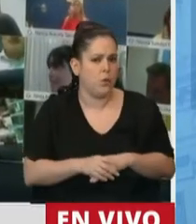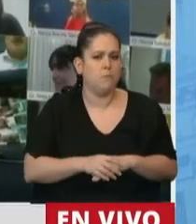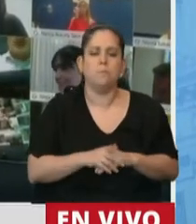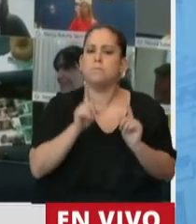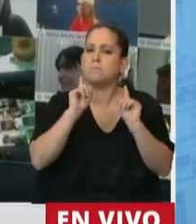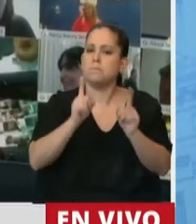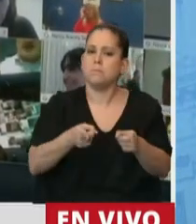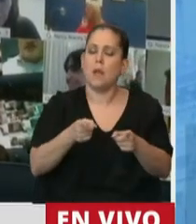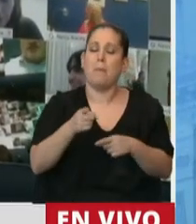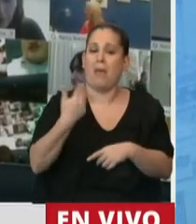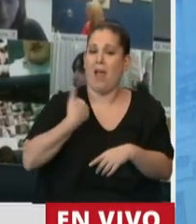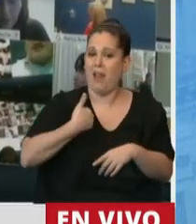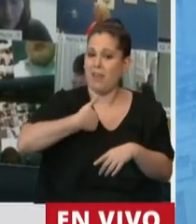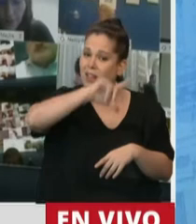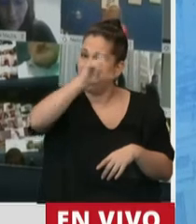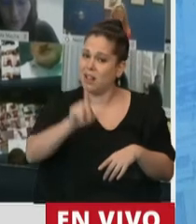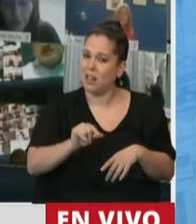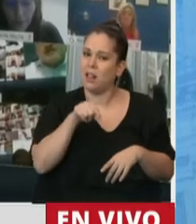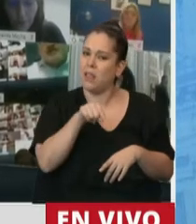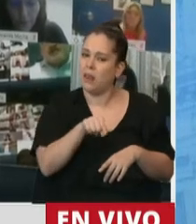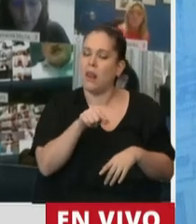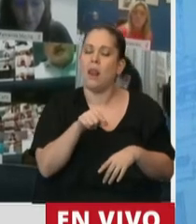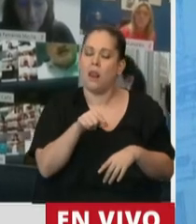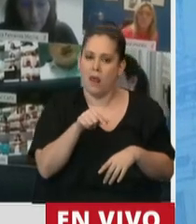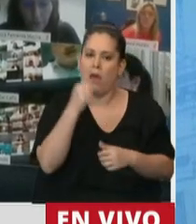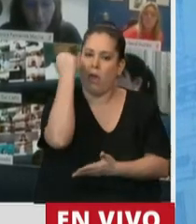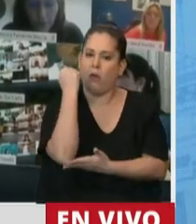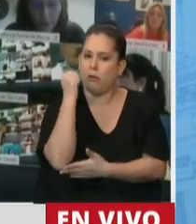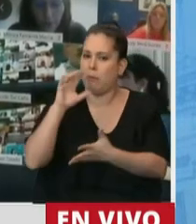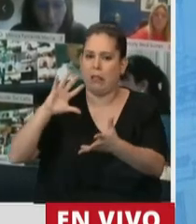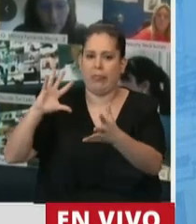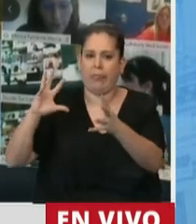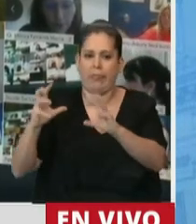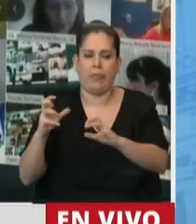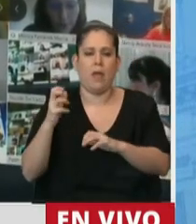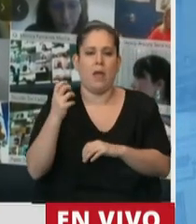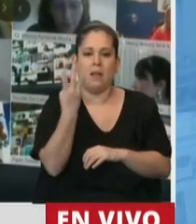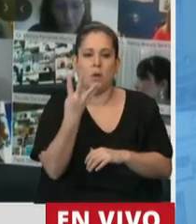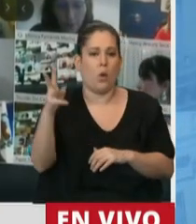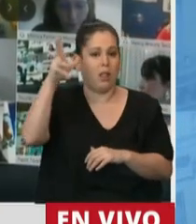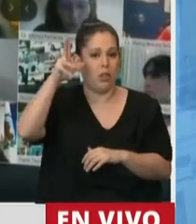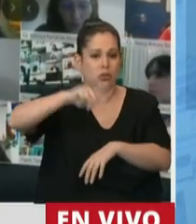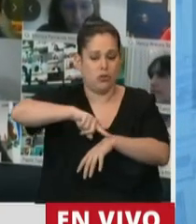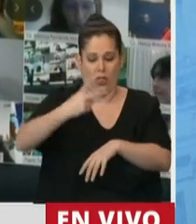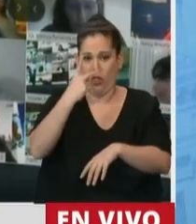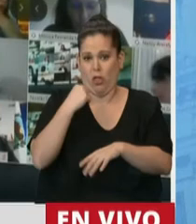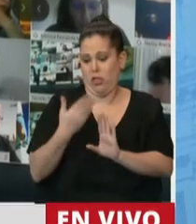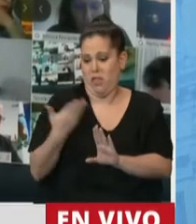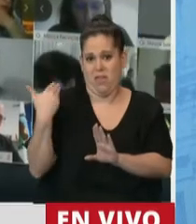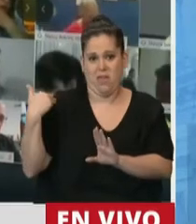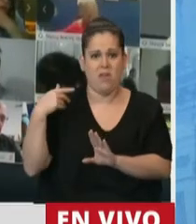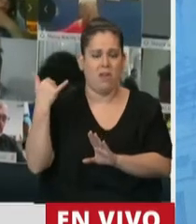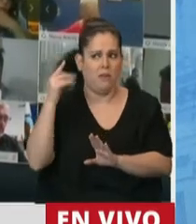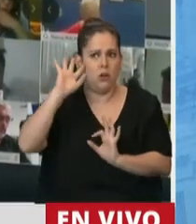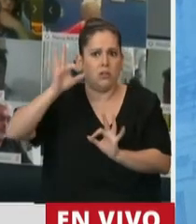país que viene golpeado en su economía, que hace 48 horas conocimos que tuvimos, que